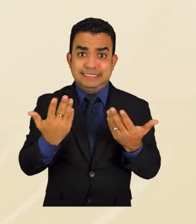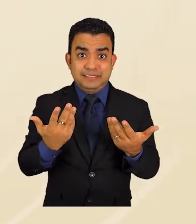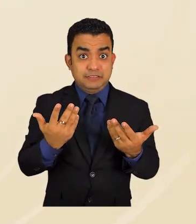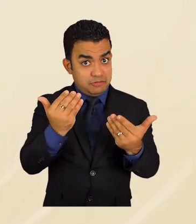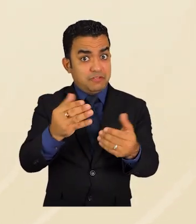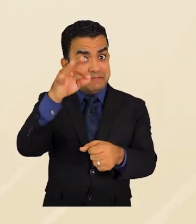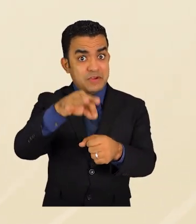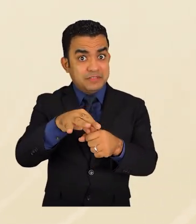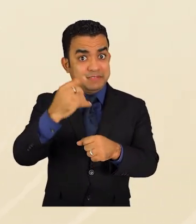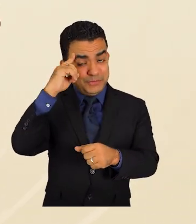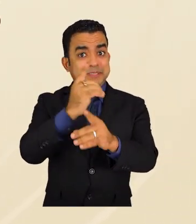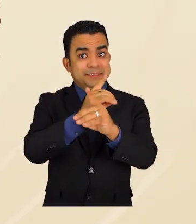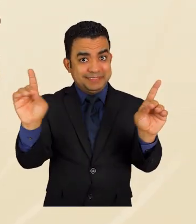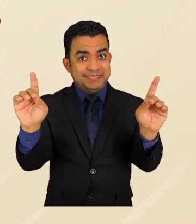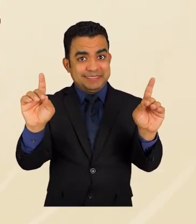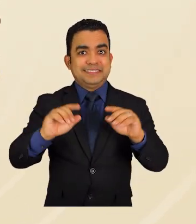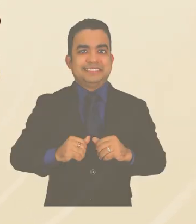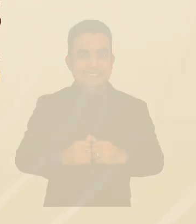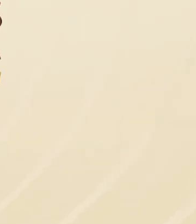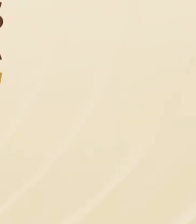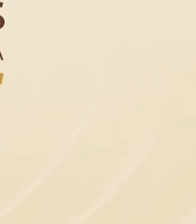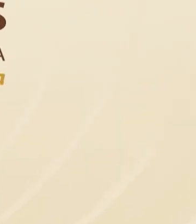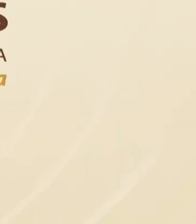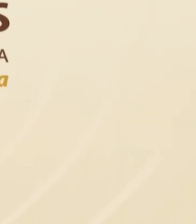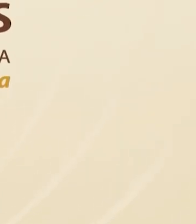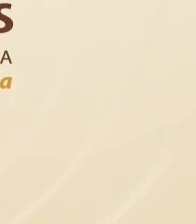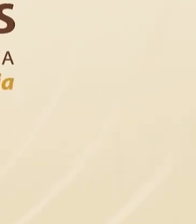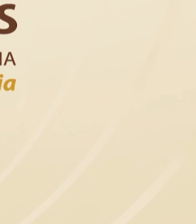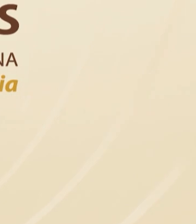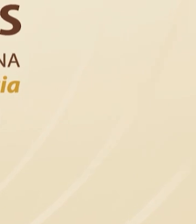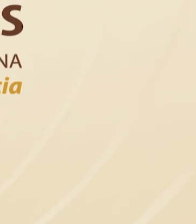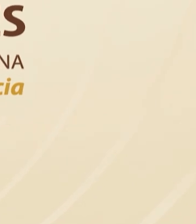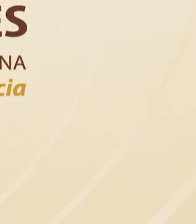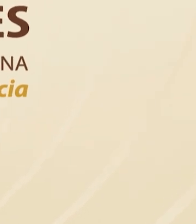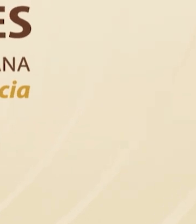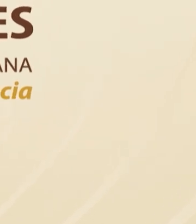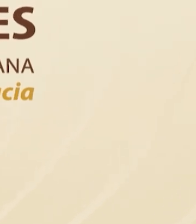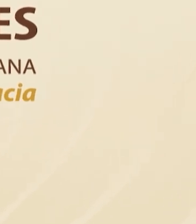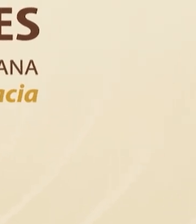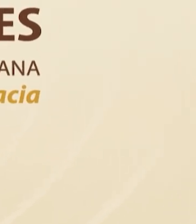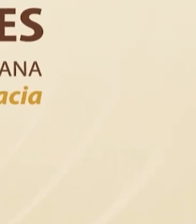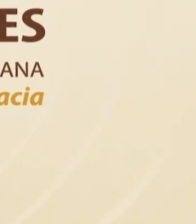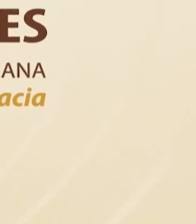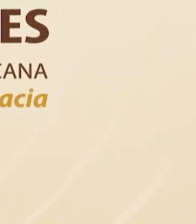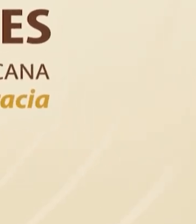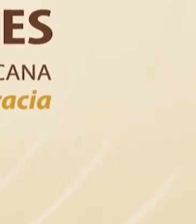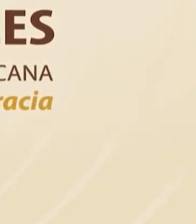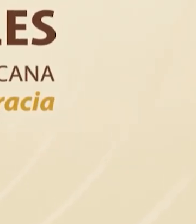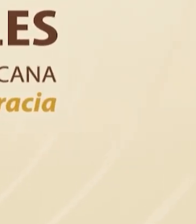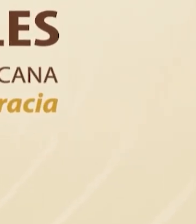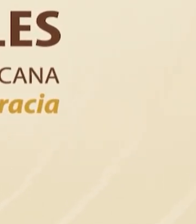sencillo. Vota por ti y la democracia. Junta Central Electoral. Garantía de identidad